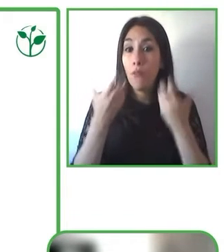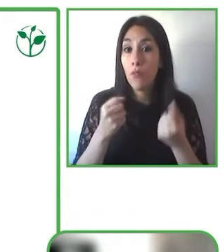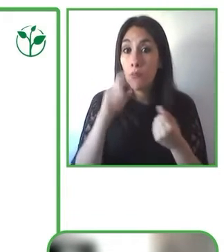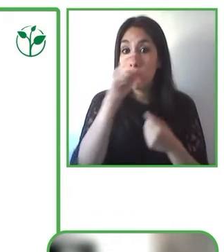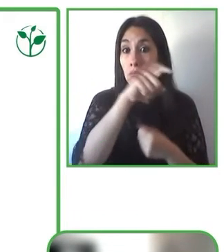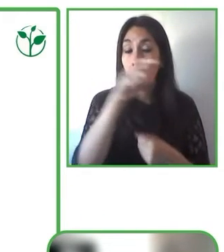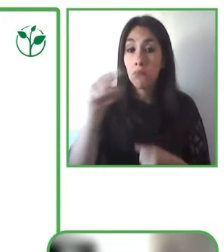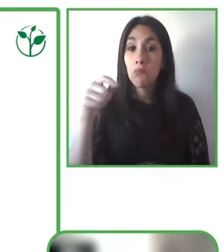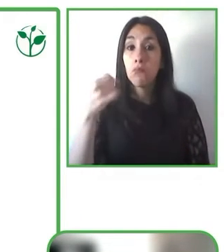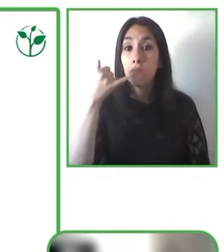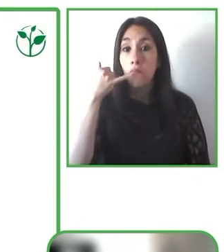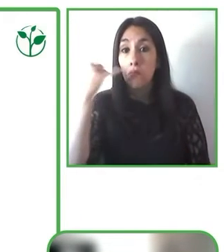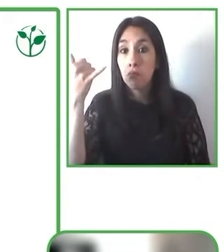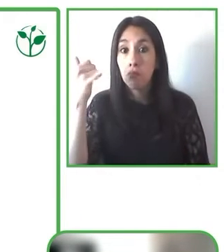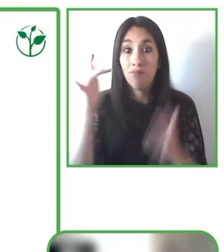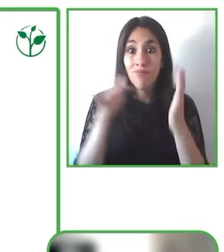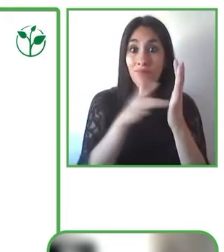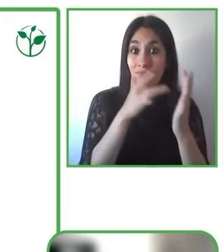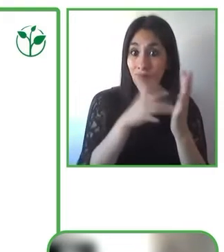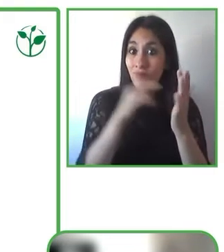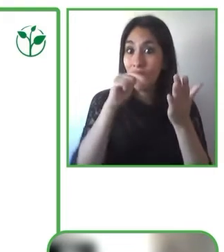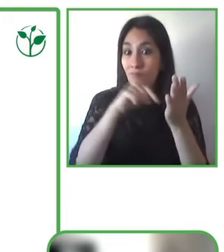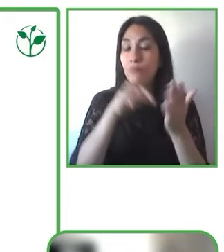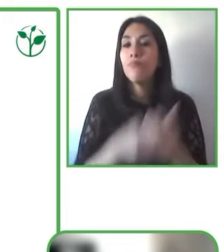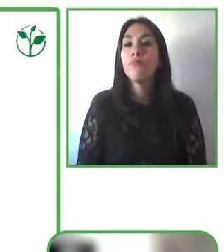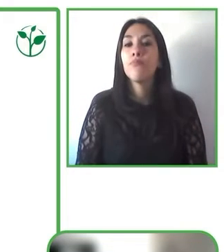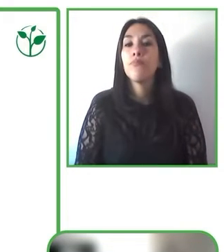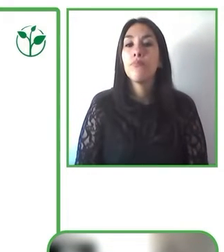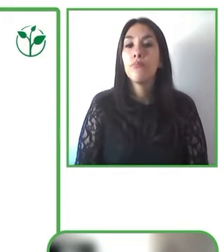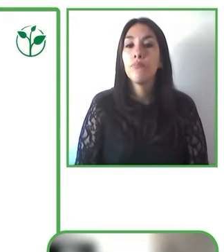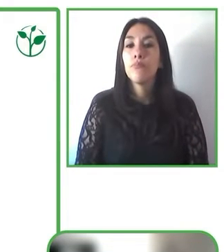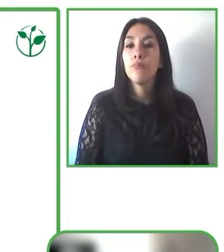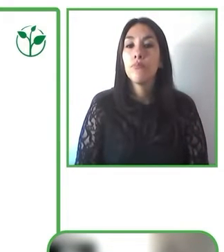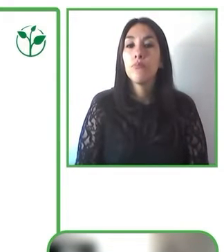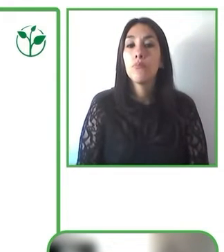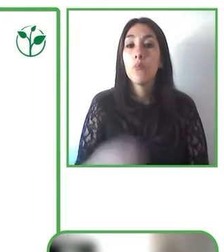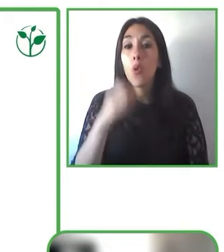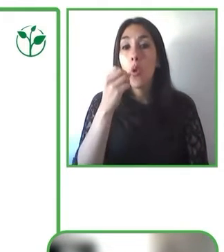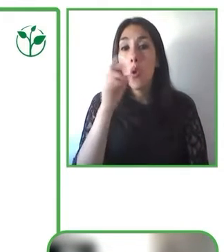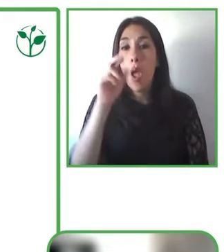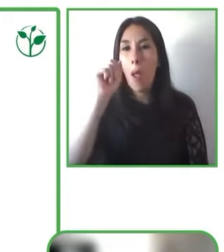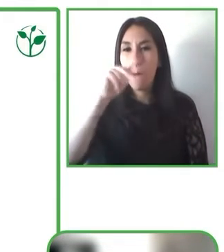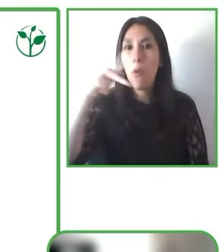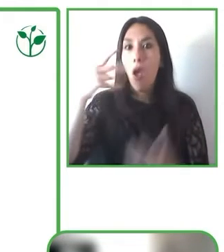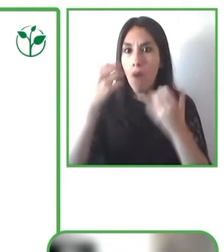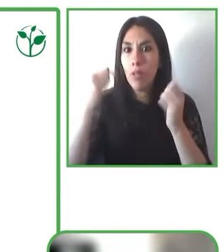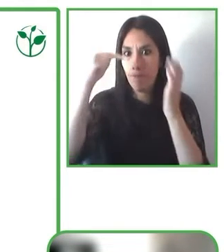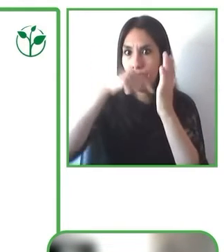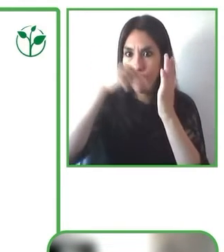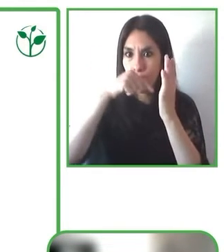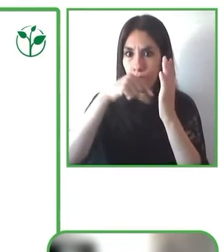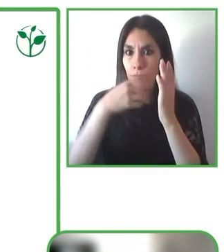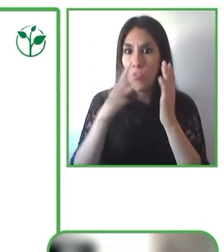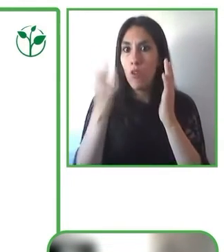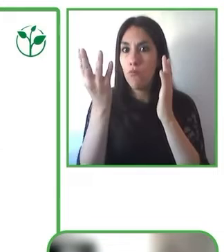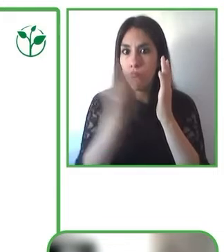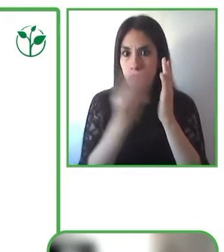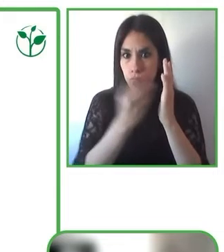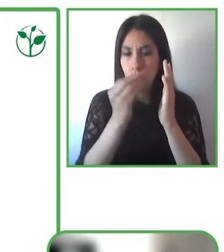tabletas, aplicaciones móviles, los wearables o una televisión inteligente.